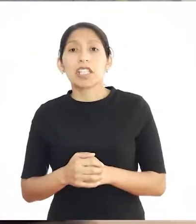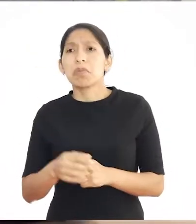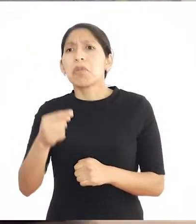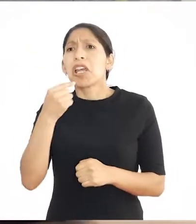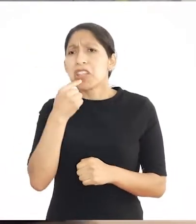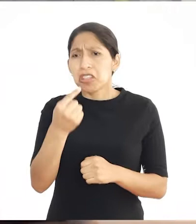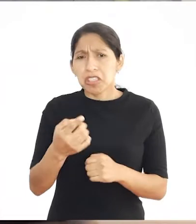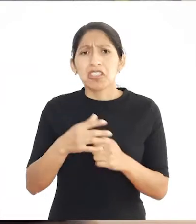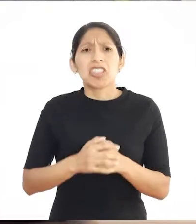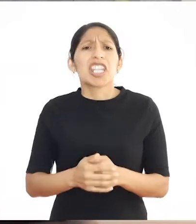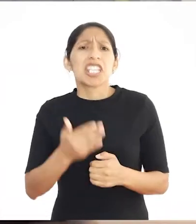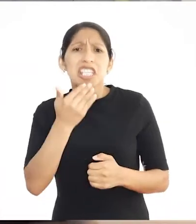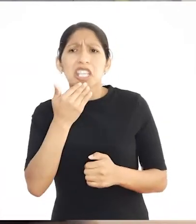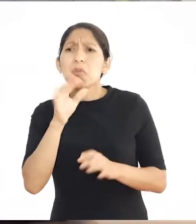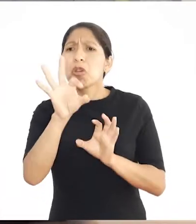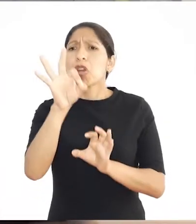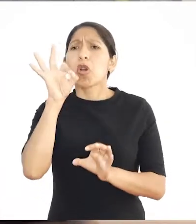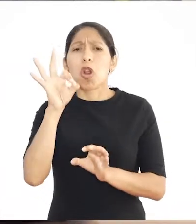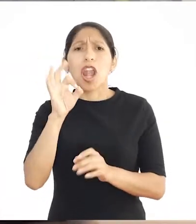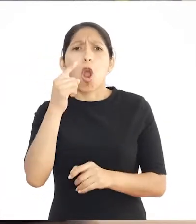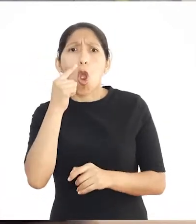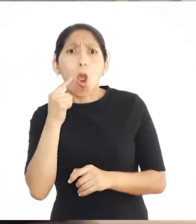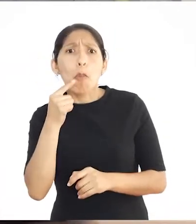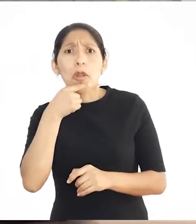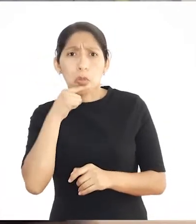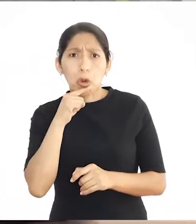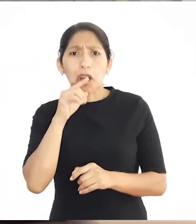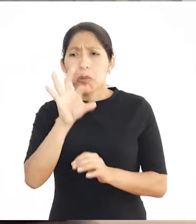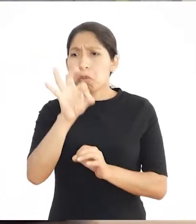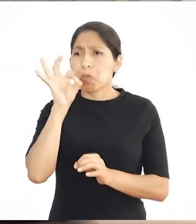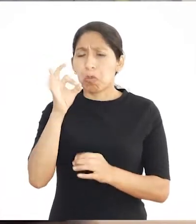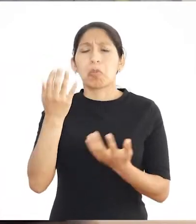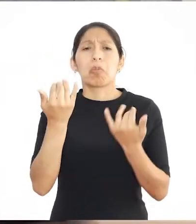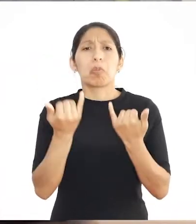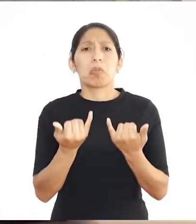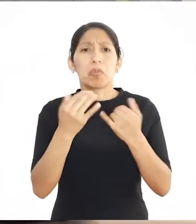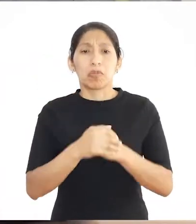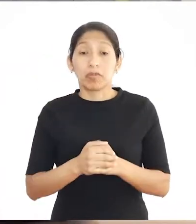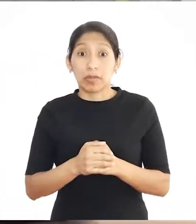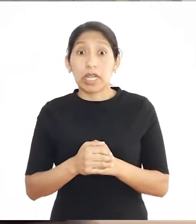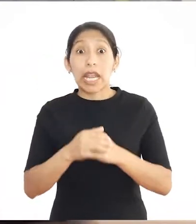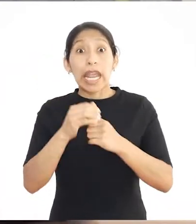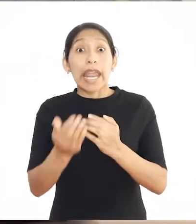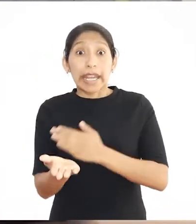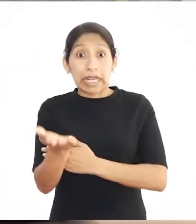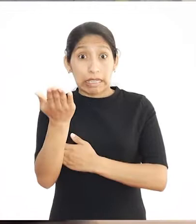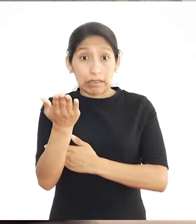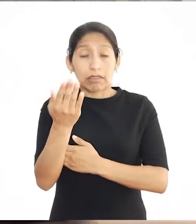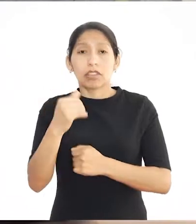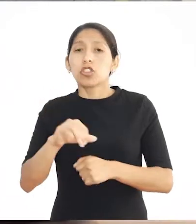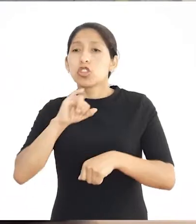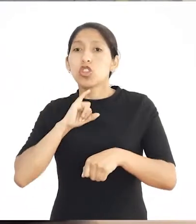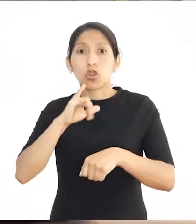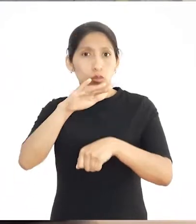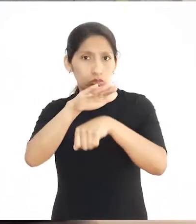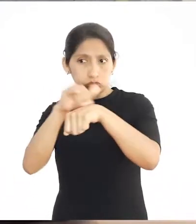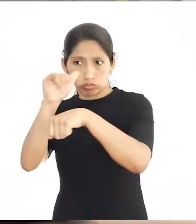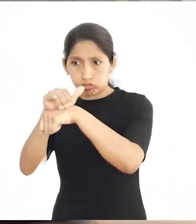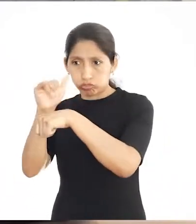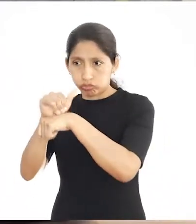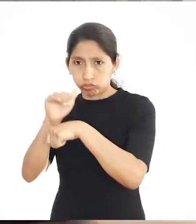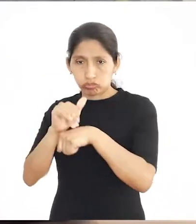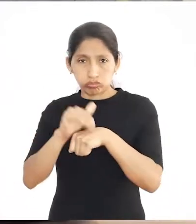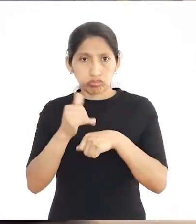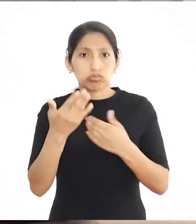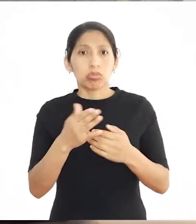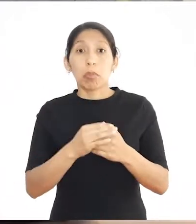pedido cuota de género, así que escogeré a un hombre y a una mujer. En el transcurso del día ya los